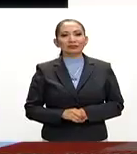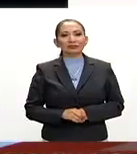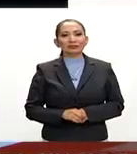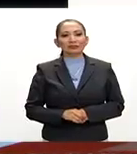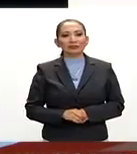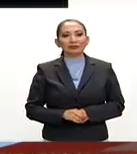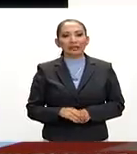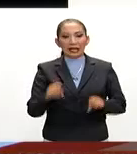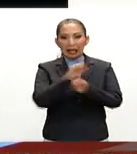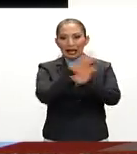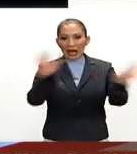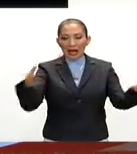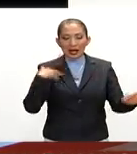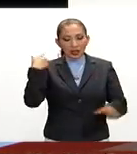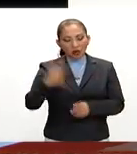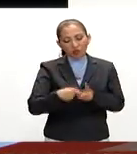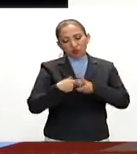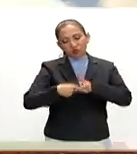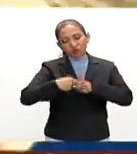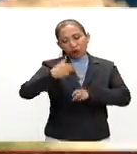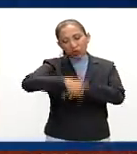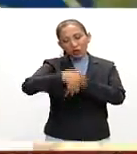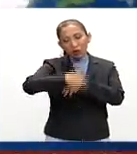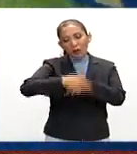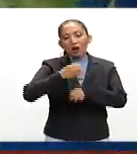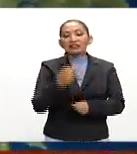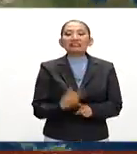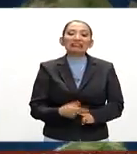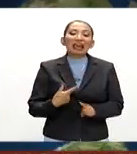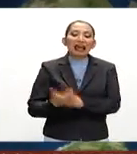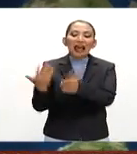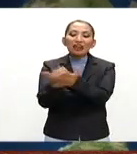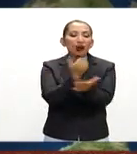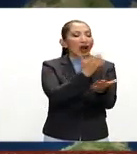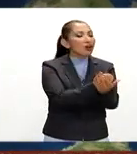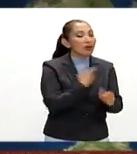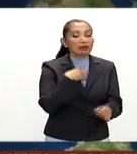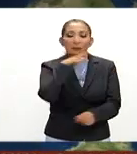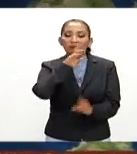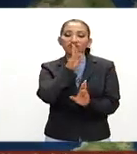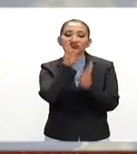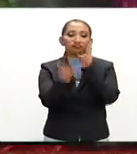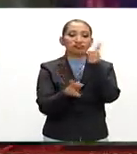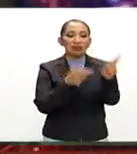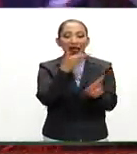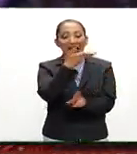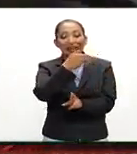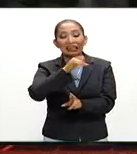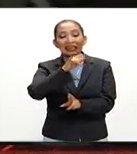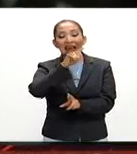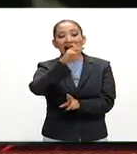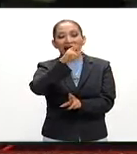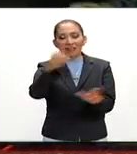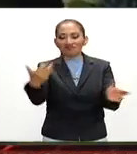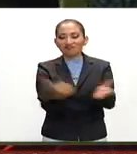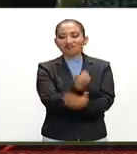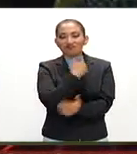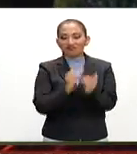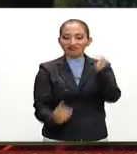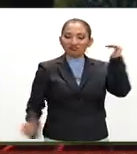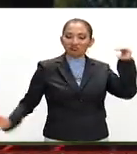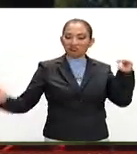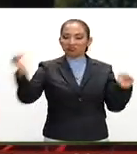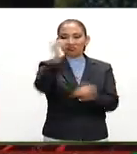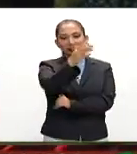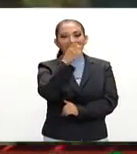Y por supuesto, las encuestas sobre quienes ganaron no se hicieron esperar. Clinton consumó su tercer triunfo al hilo, eso